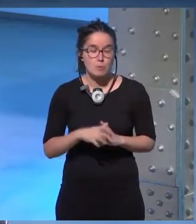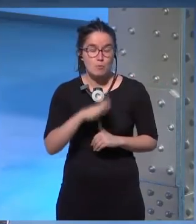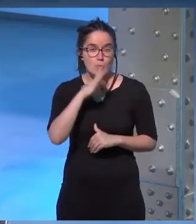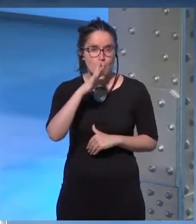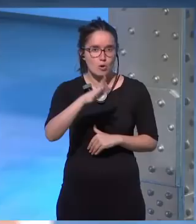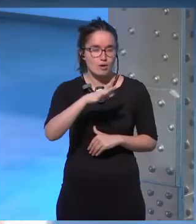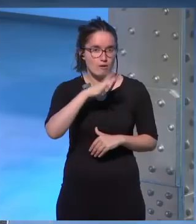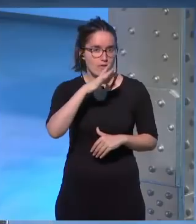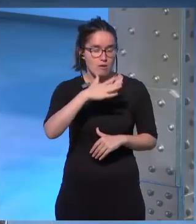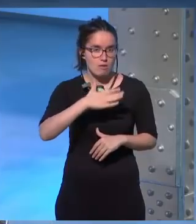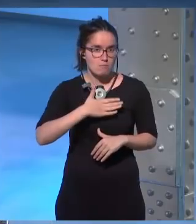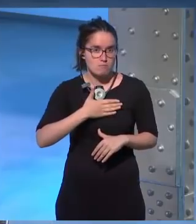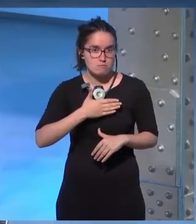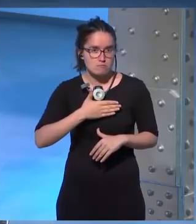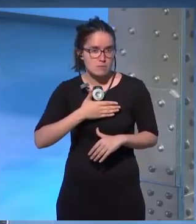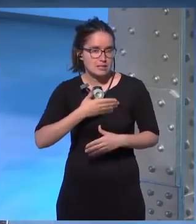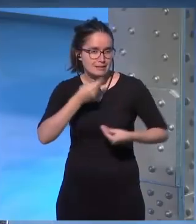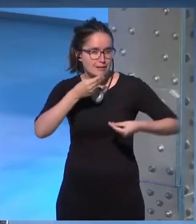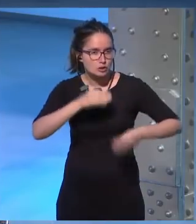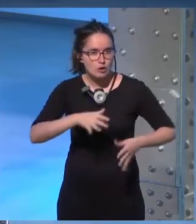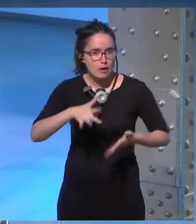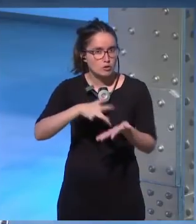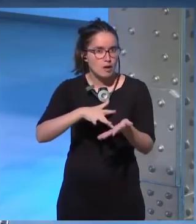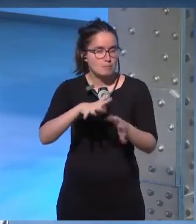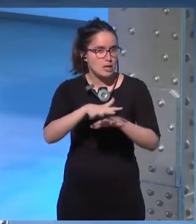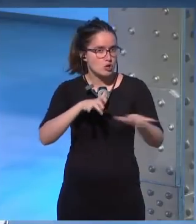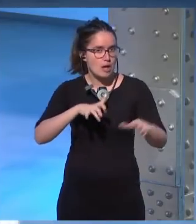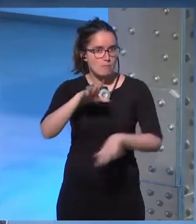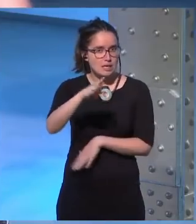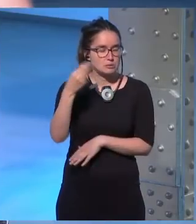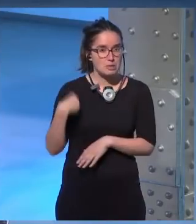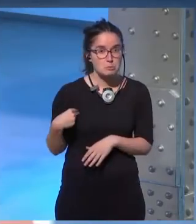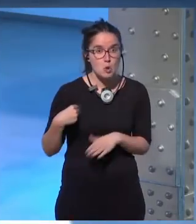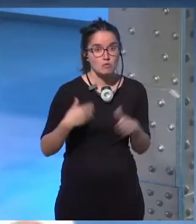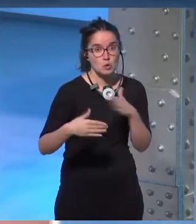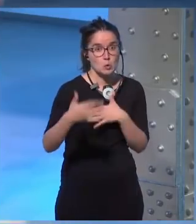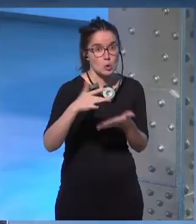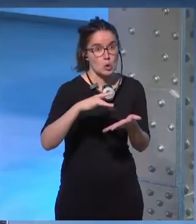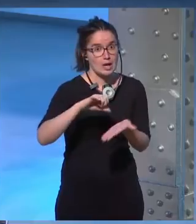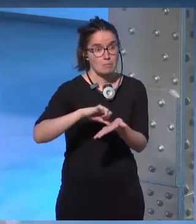porque parte de una de mis historias pues transcurre en este país y en Buenos Aires en el futuro